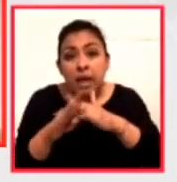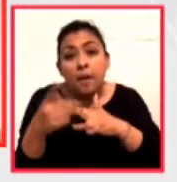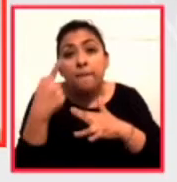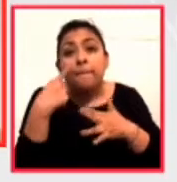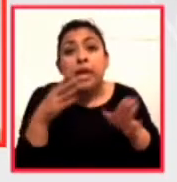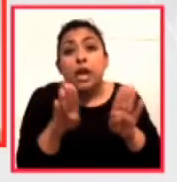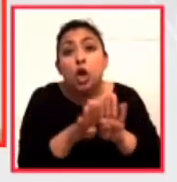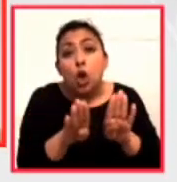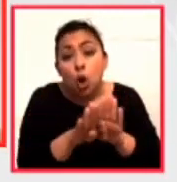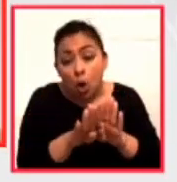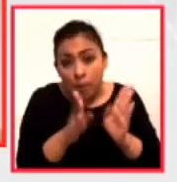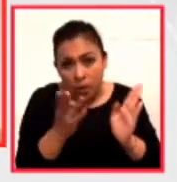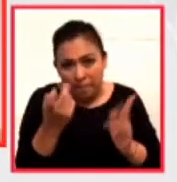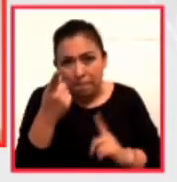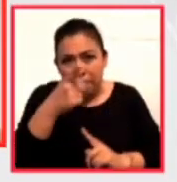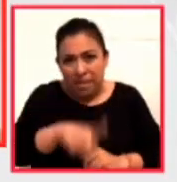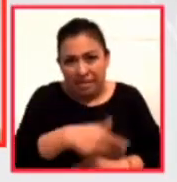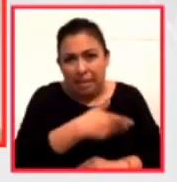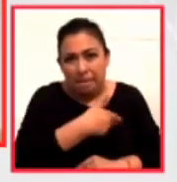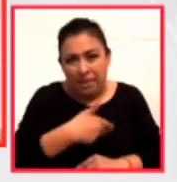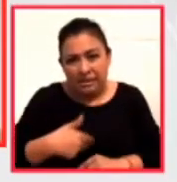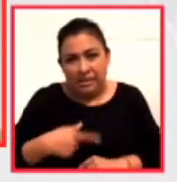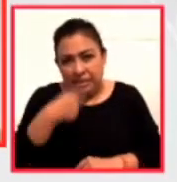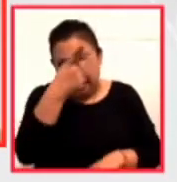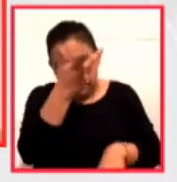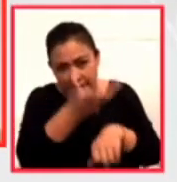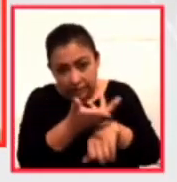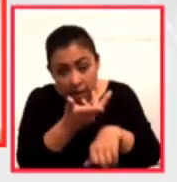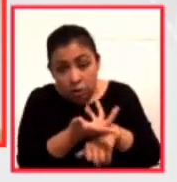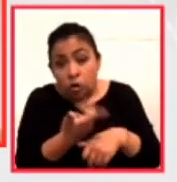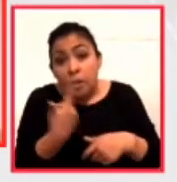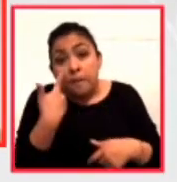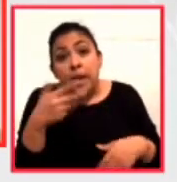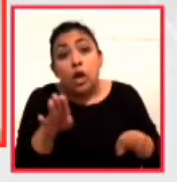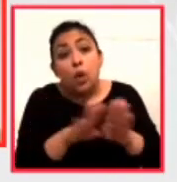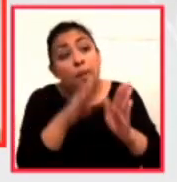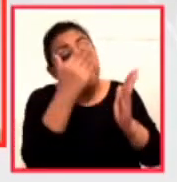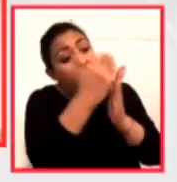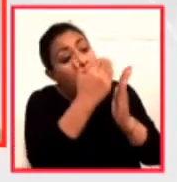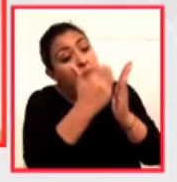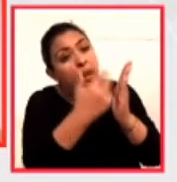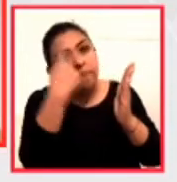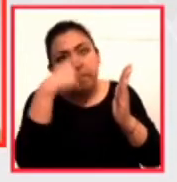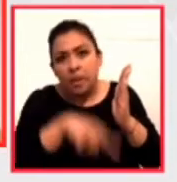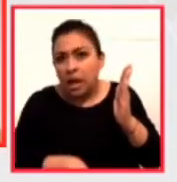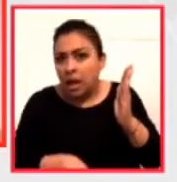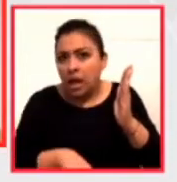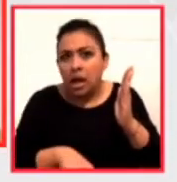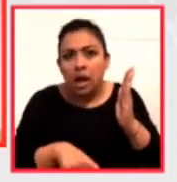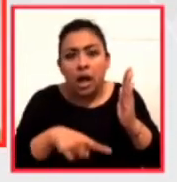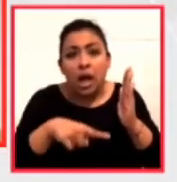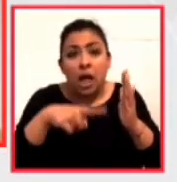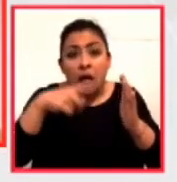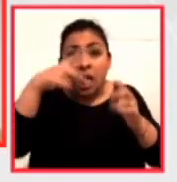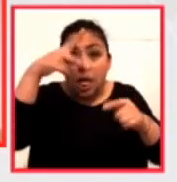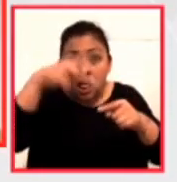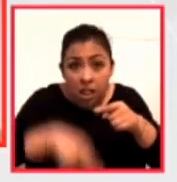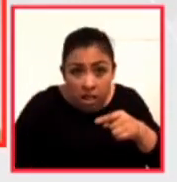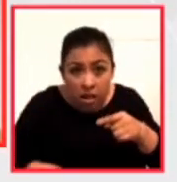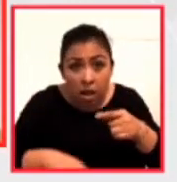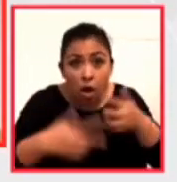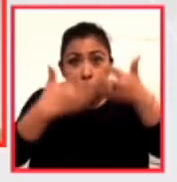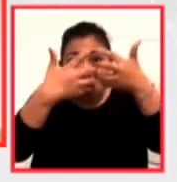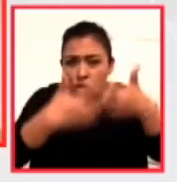ejecutiva del presidente estadounidense para ver la forma en que no se interrumpan las cadenas productivas, pero que de alguna